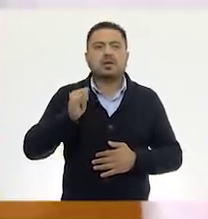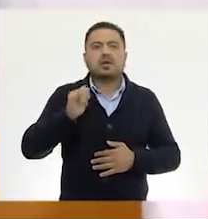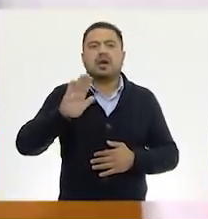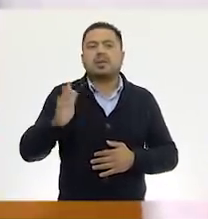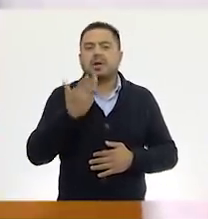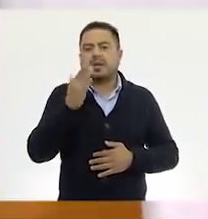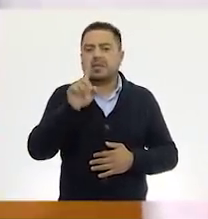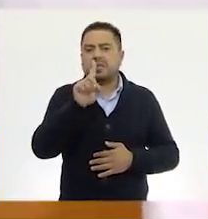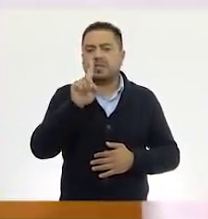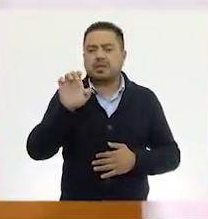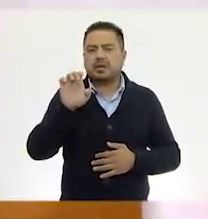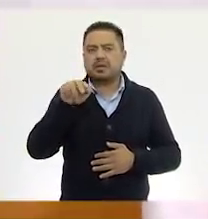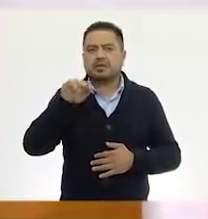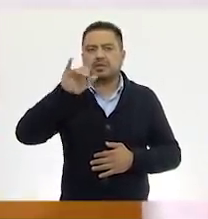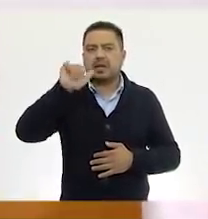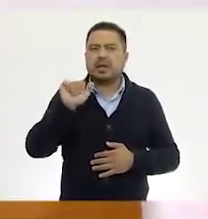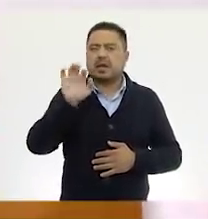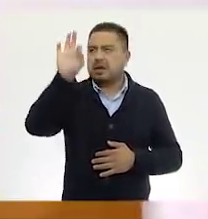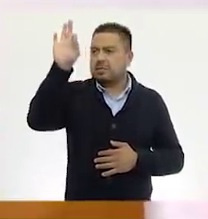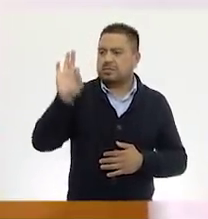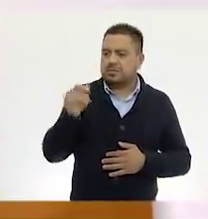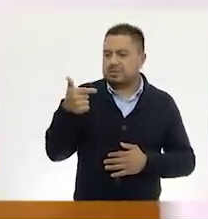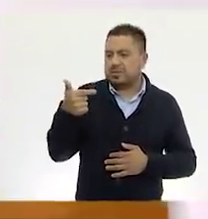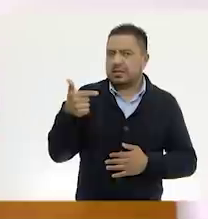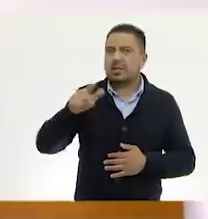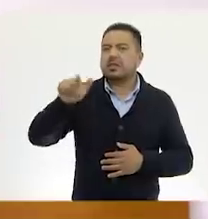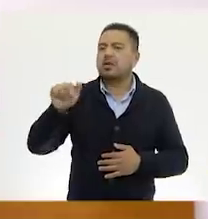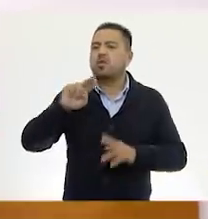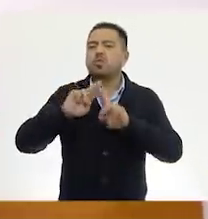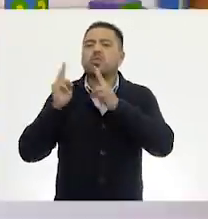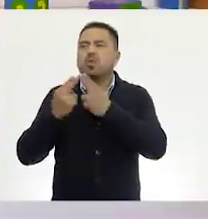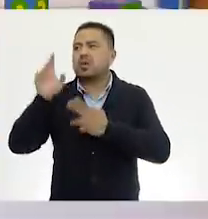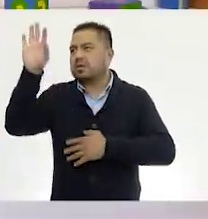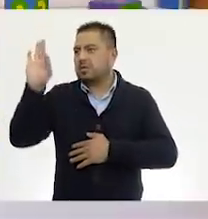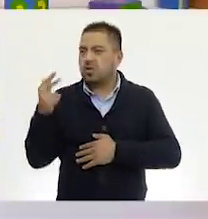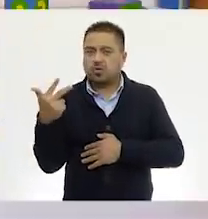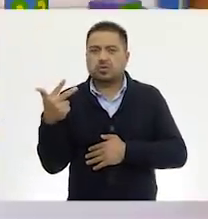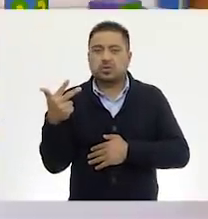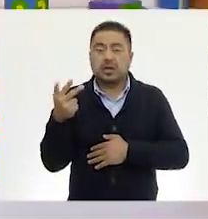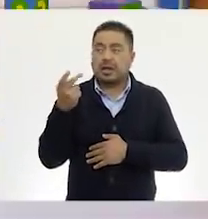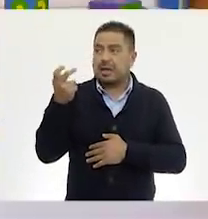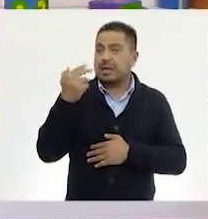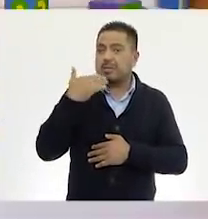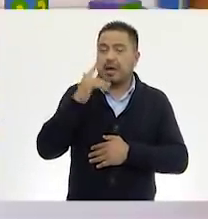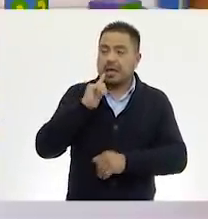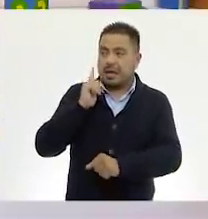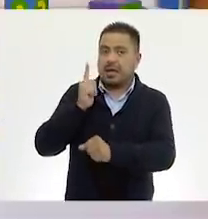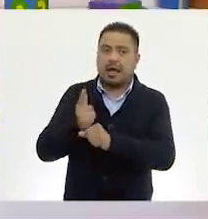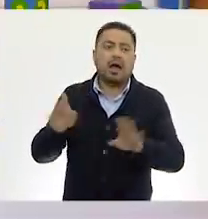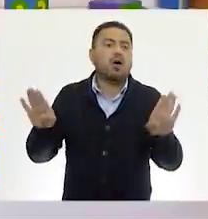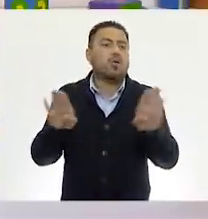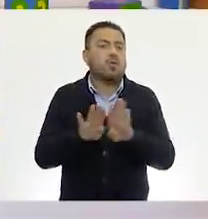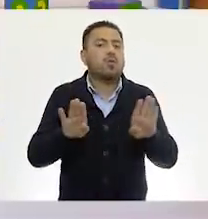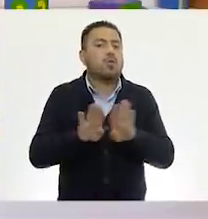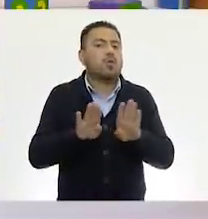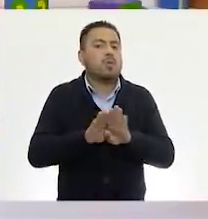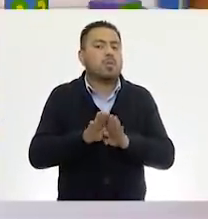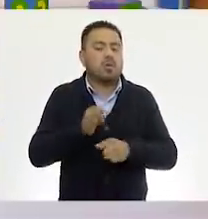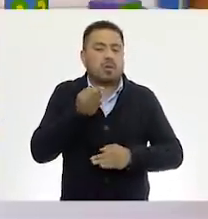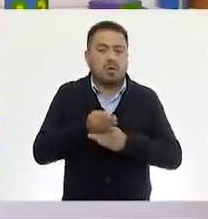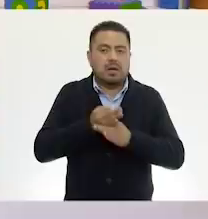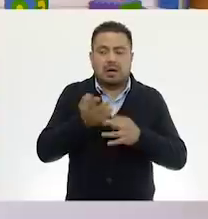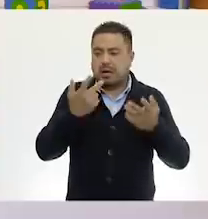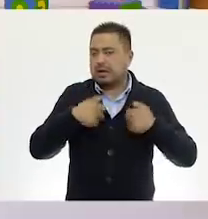las decenas. Muy, muy bien. Excelente. Ya estuvimos viendo cómo, como tal,